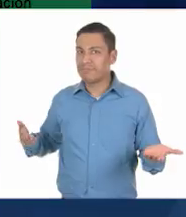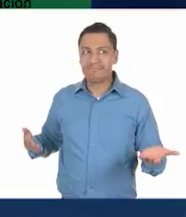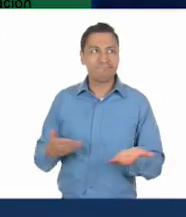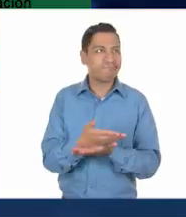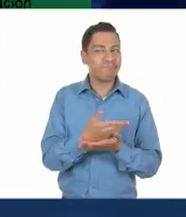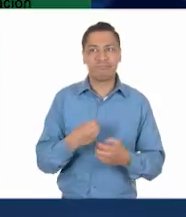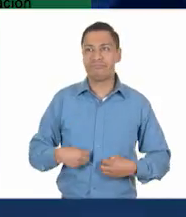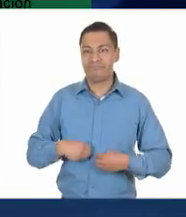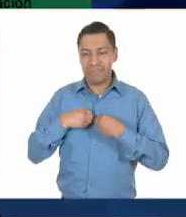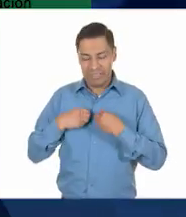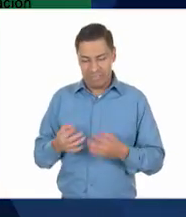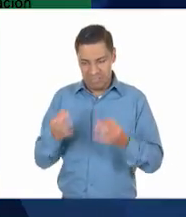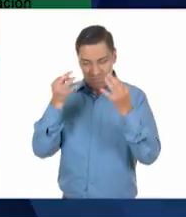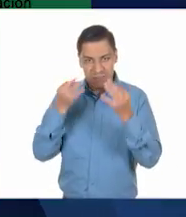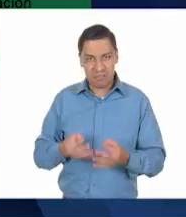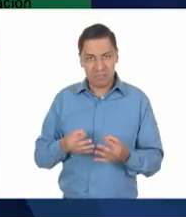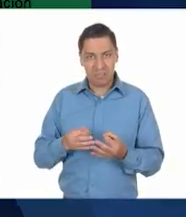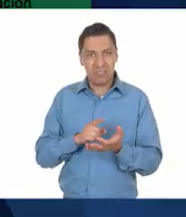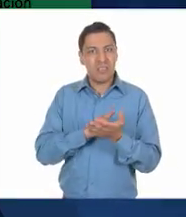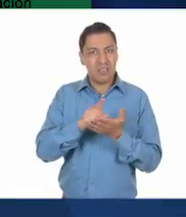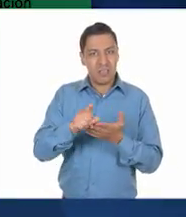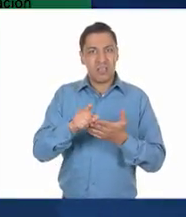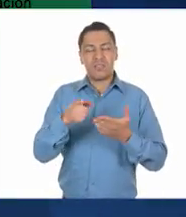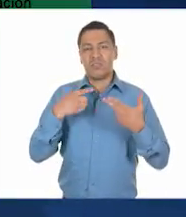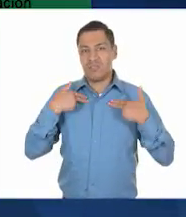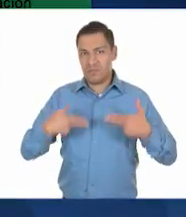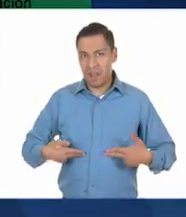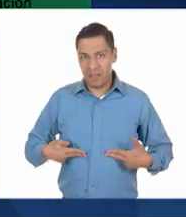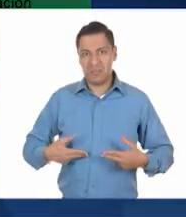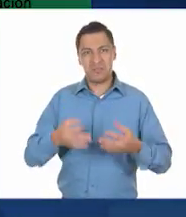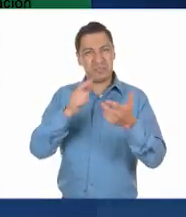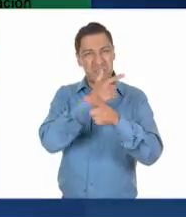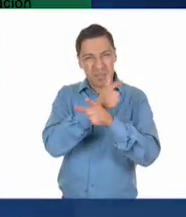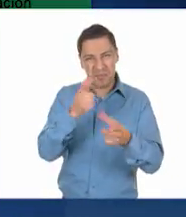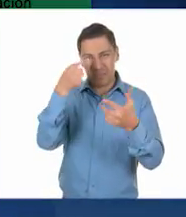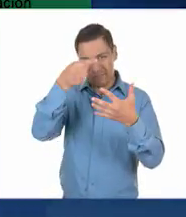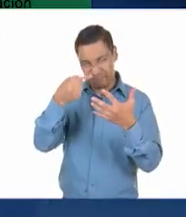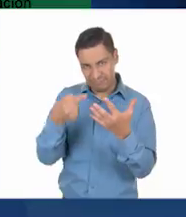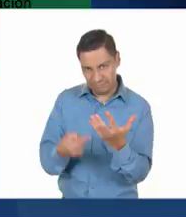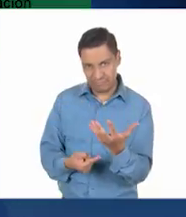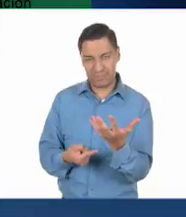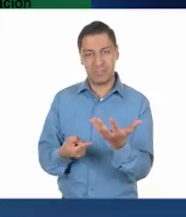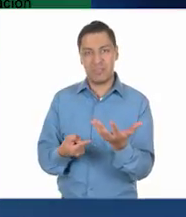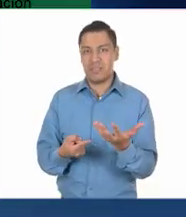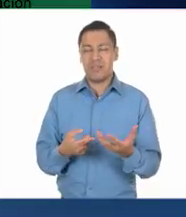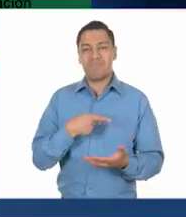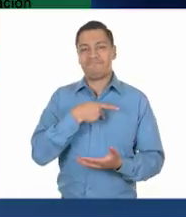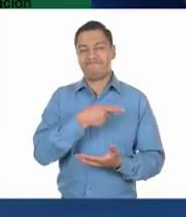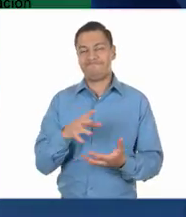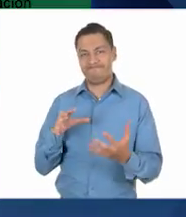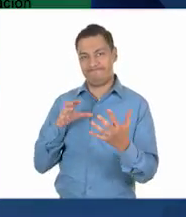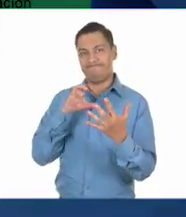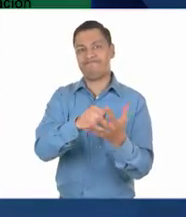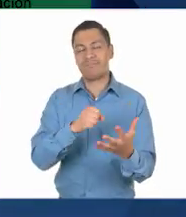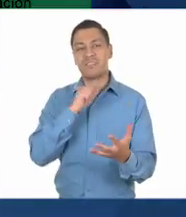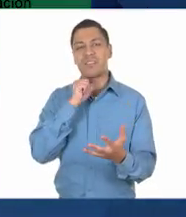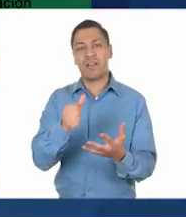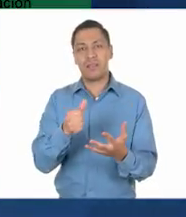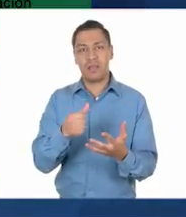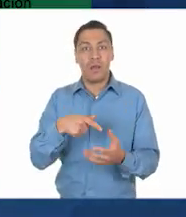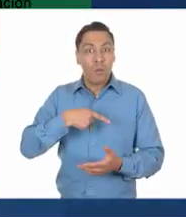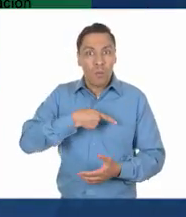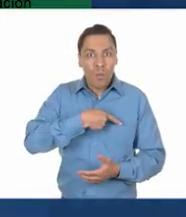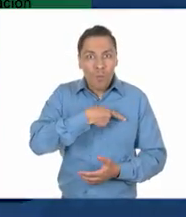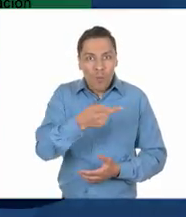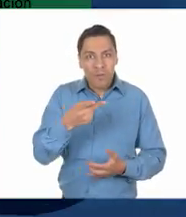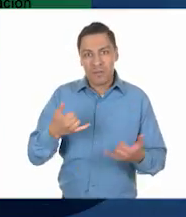digna y al ejercicio de derechos y libertades fundamentales. Pero la pobreza infantil y adolescente es mayor a la del resto